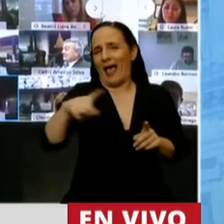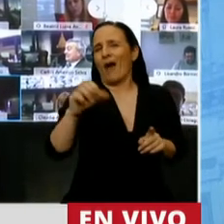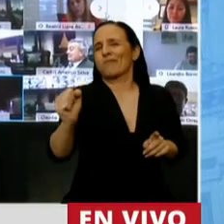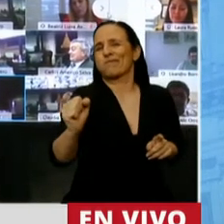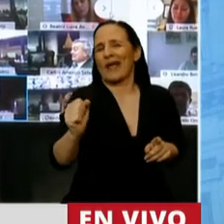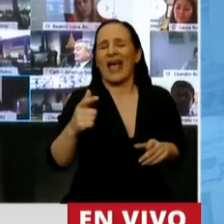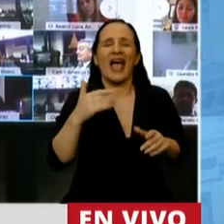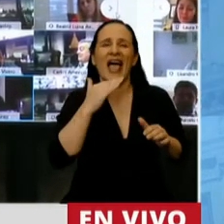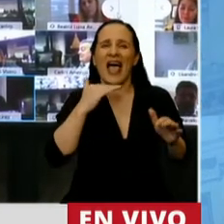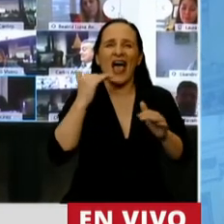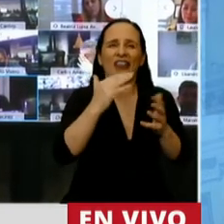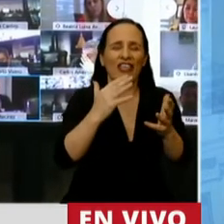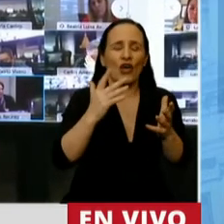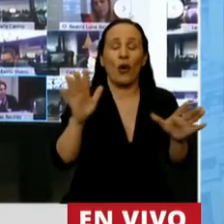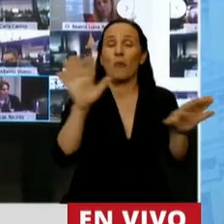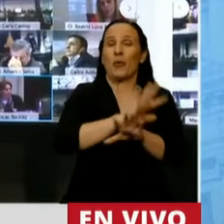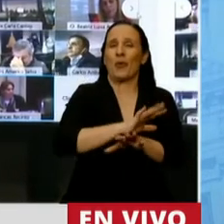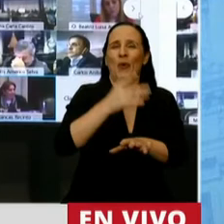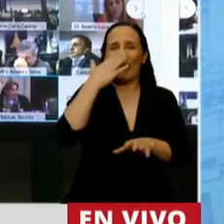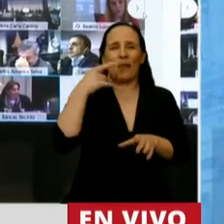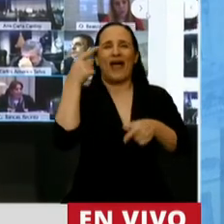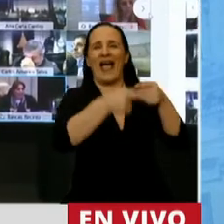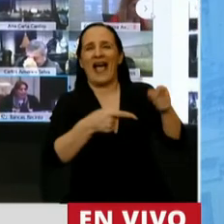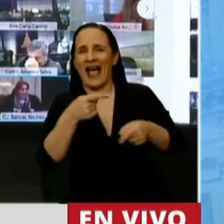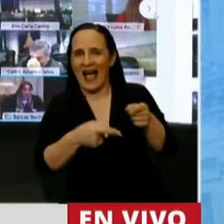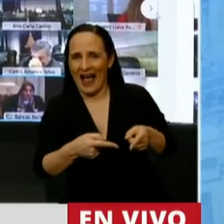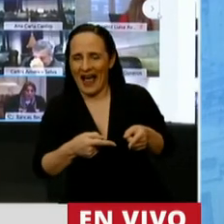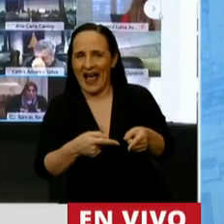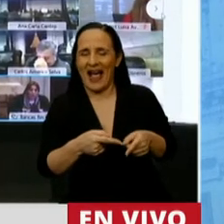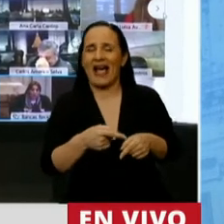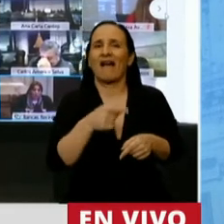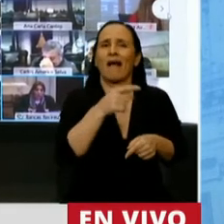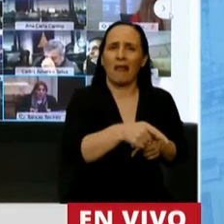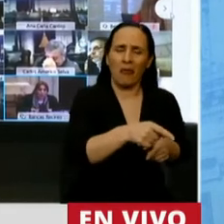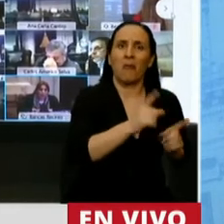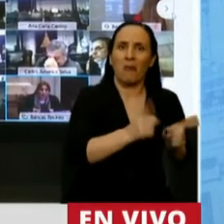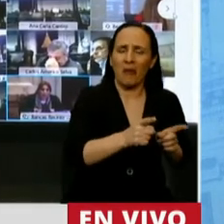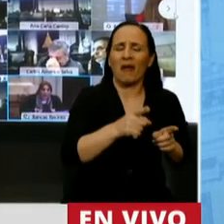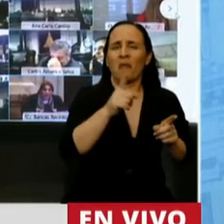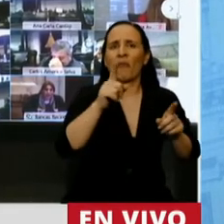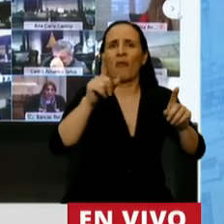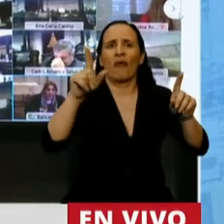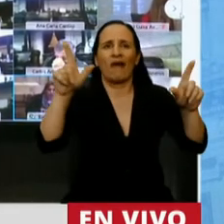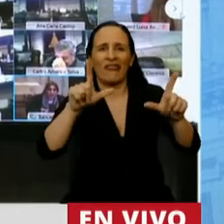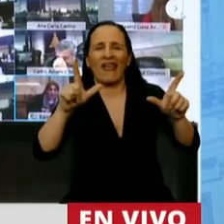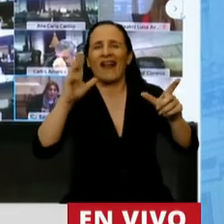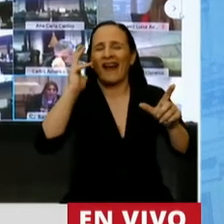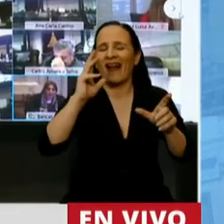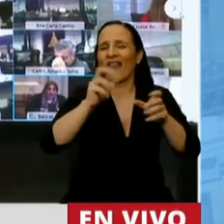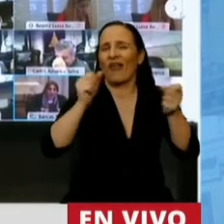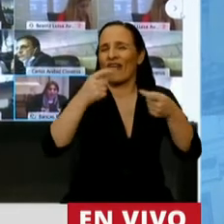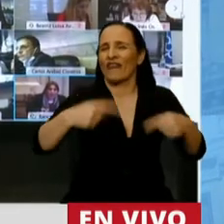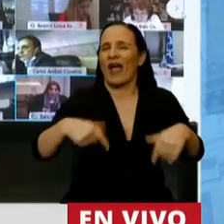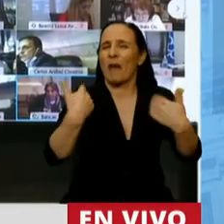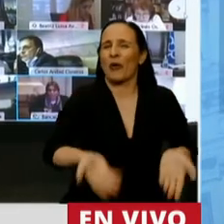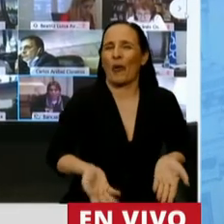repudiado en esa red, que luego fue enviado y usado por los medios de comunicación y que seguramente